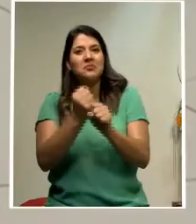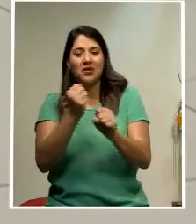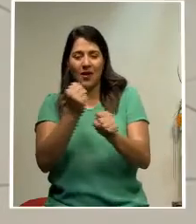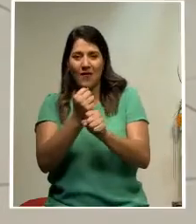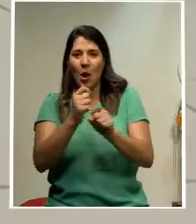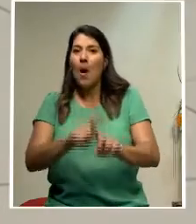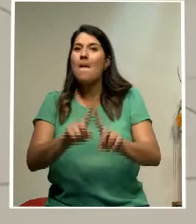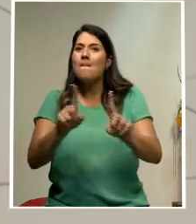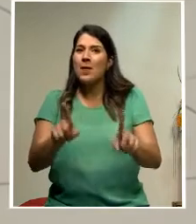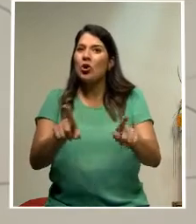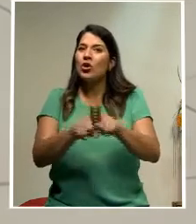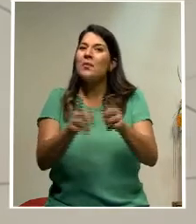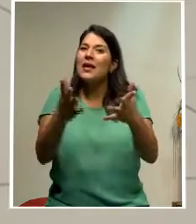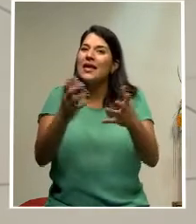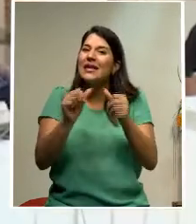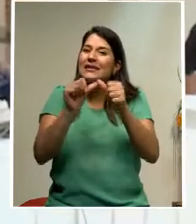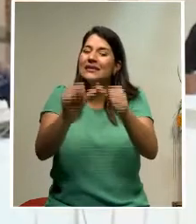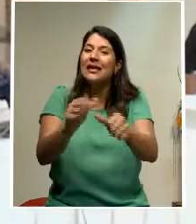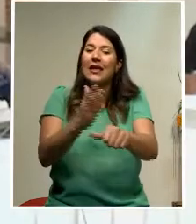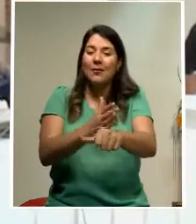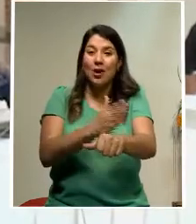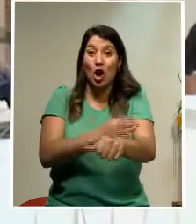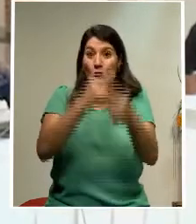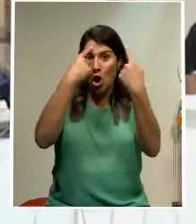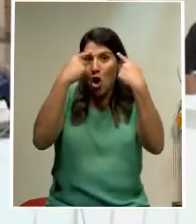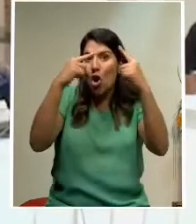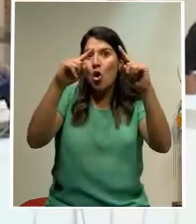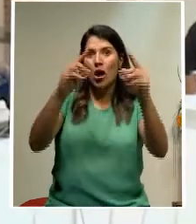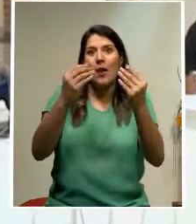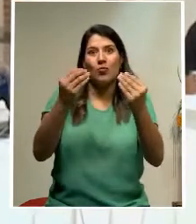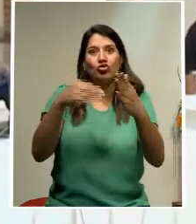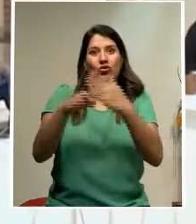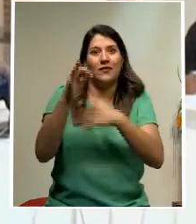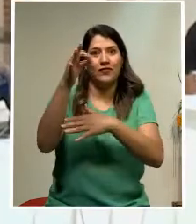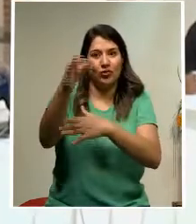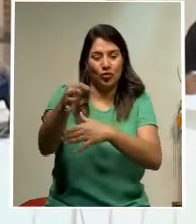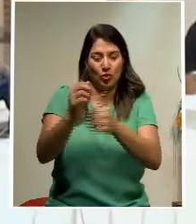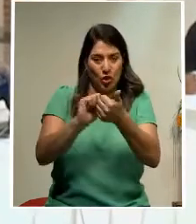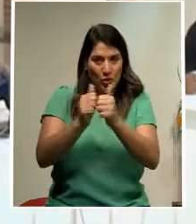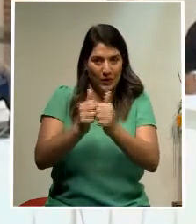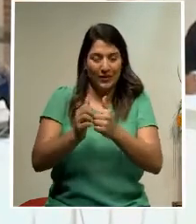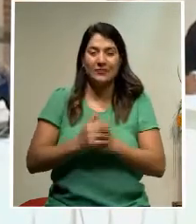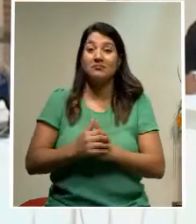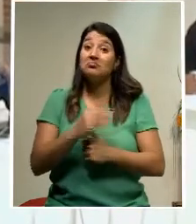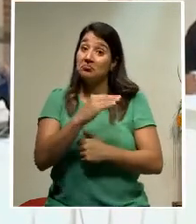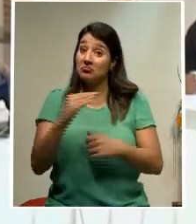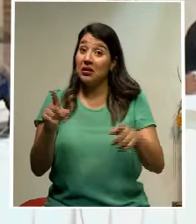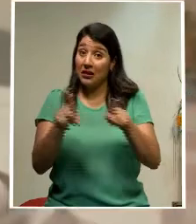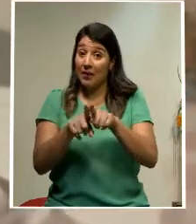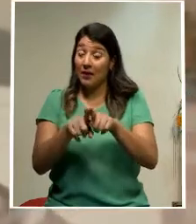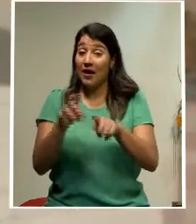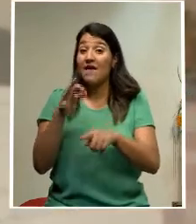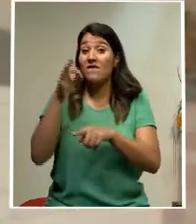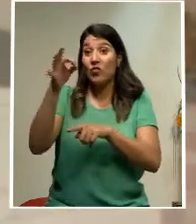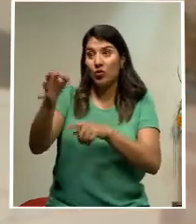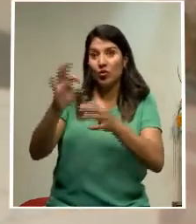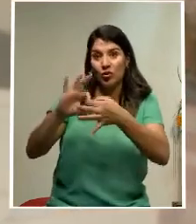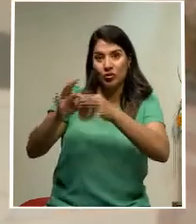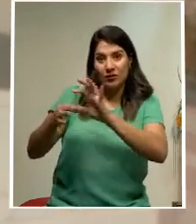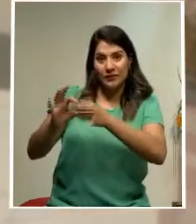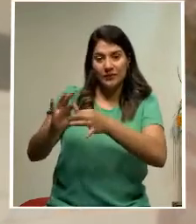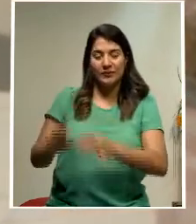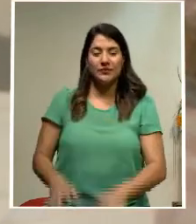ambición de seguir creciendo en sus disciplinas y lograr grandes resultados en futuros torneos. Y, ¿por qué no?, en futuras justas olímpicas.